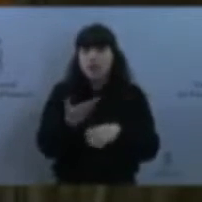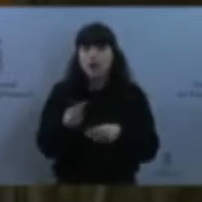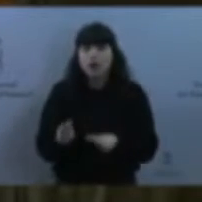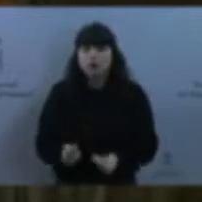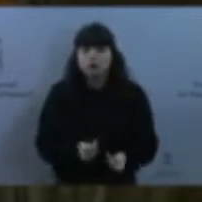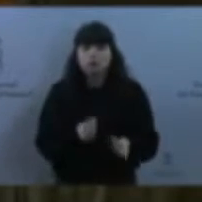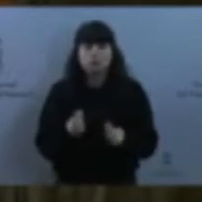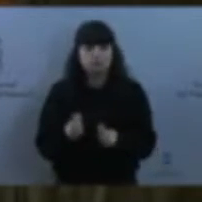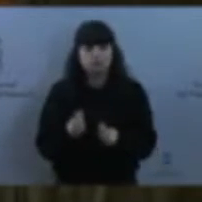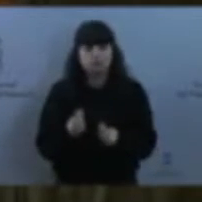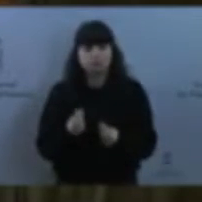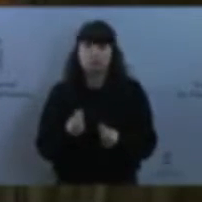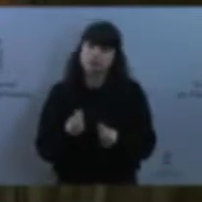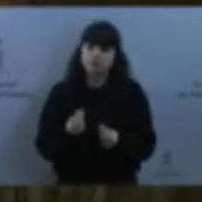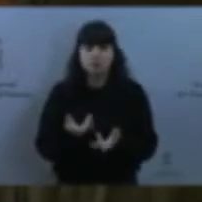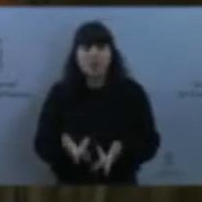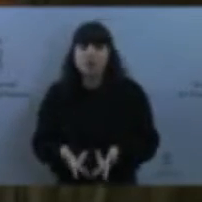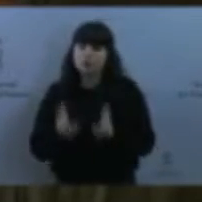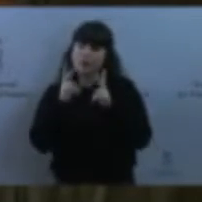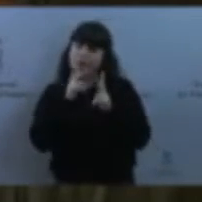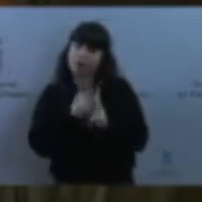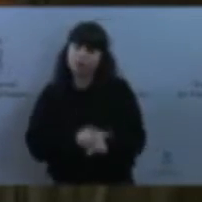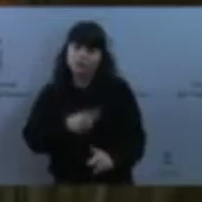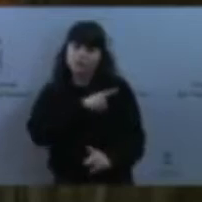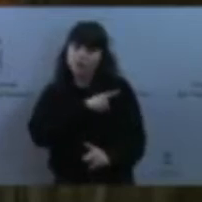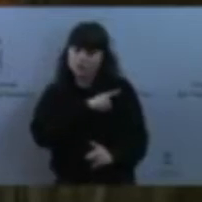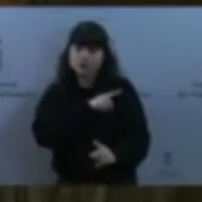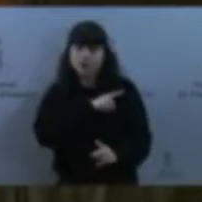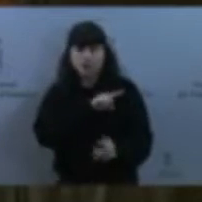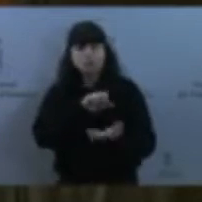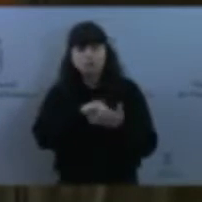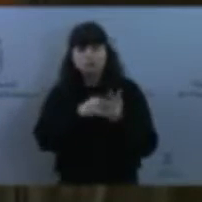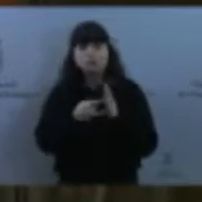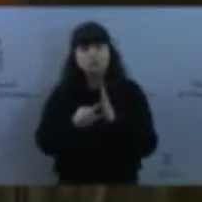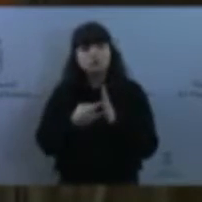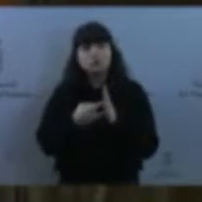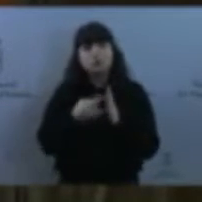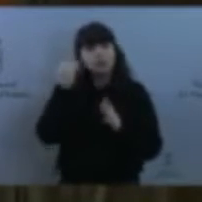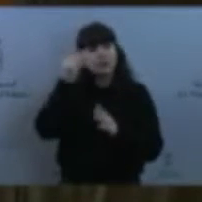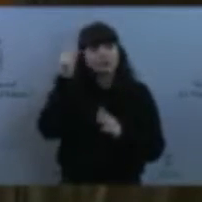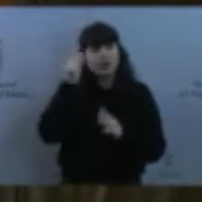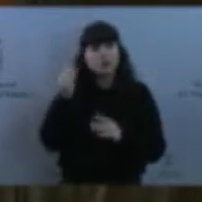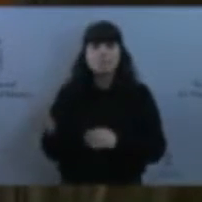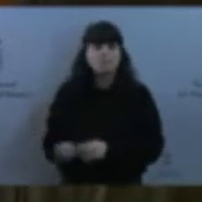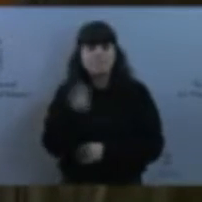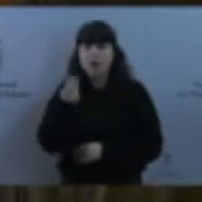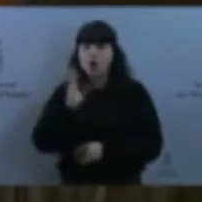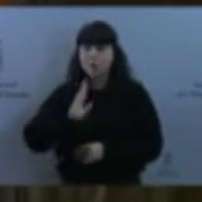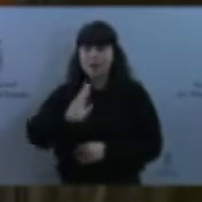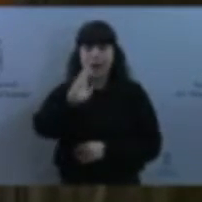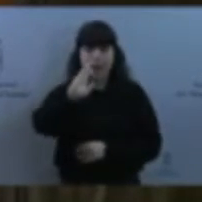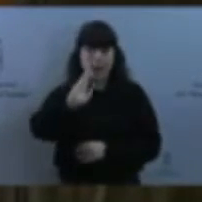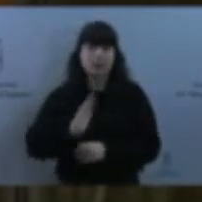tenía, ha habido quien ha considerado que era mejor ir a lo penal a que realmente todo esto tenga otra dimensión, que yo no comparto, señoría.